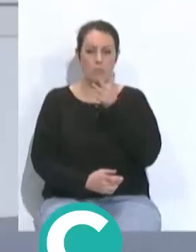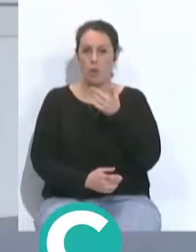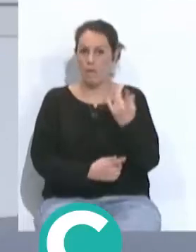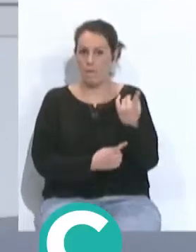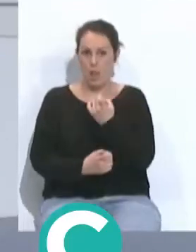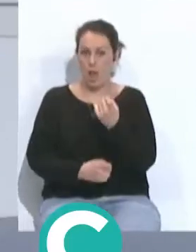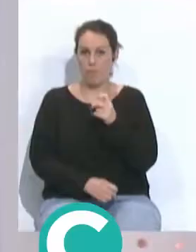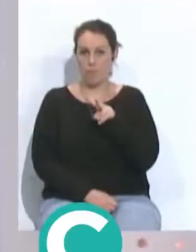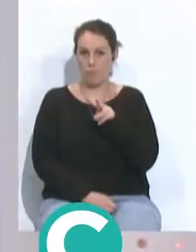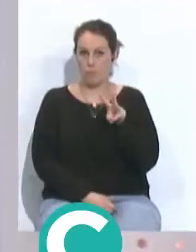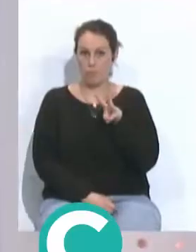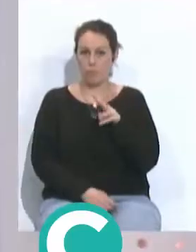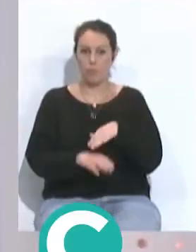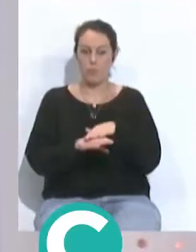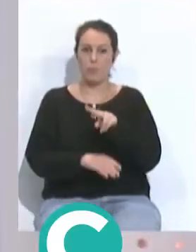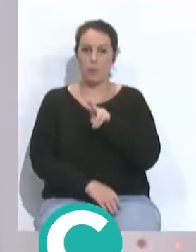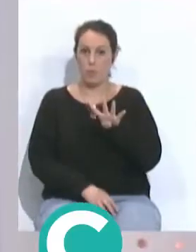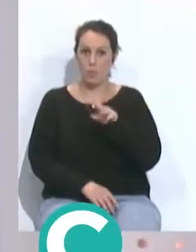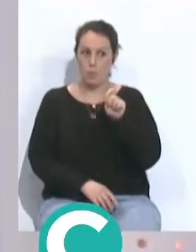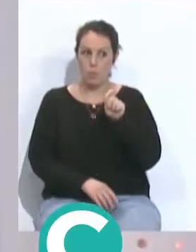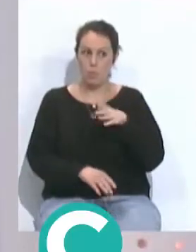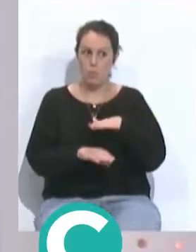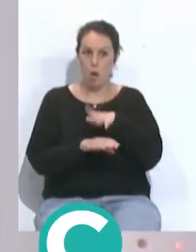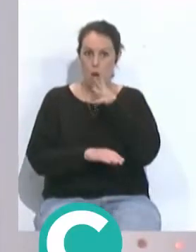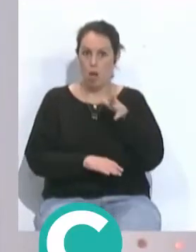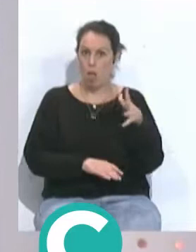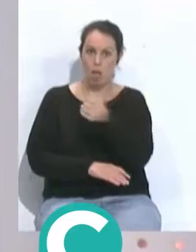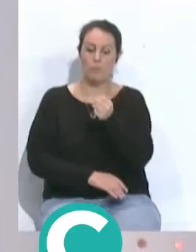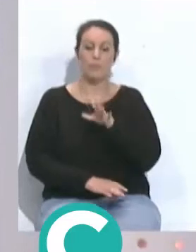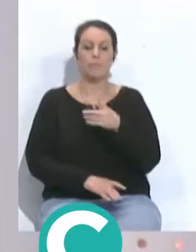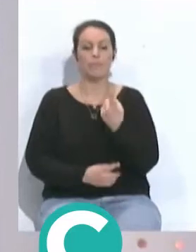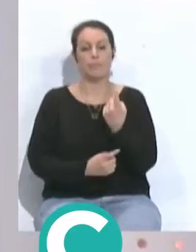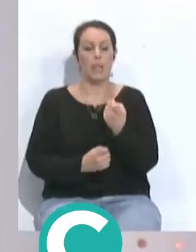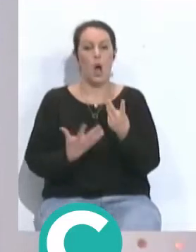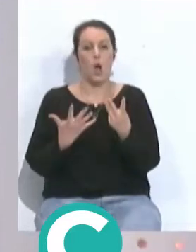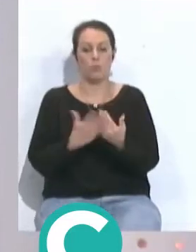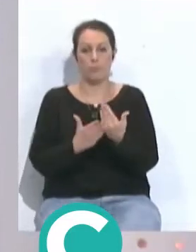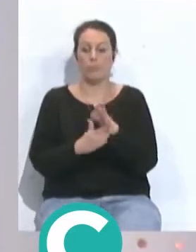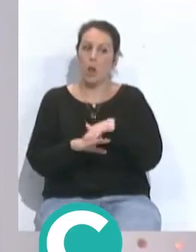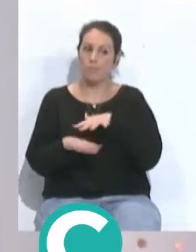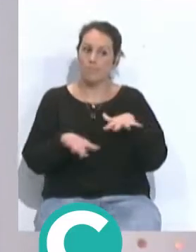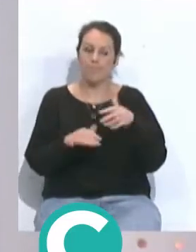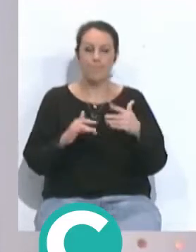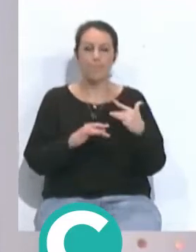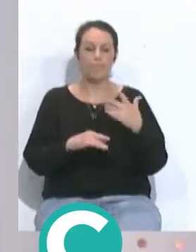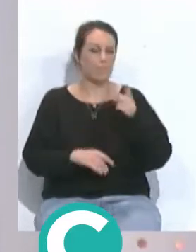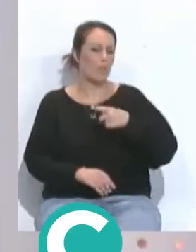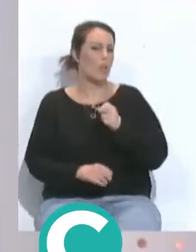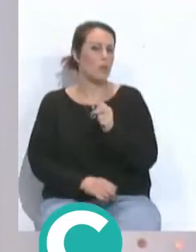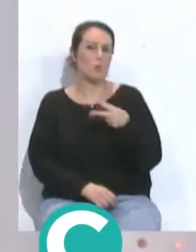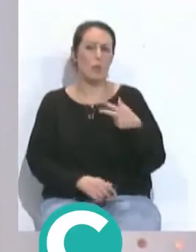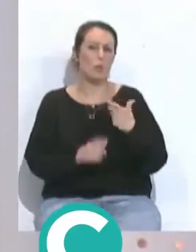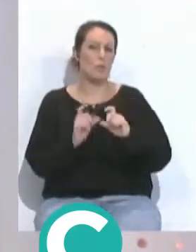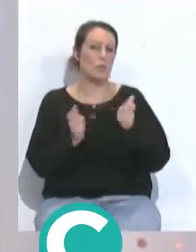puntos en disputa. Sí, quedan ocho jornadas pero es cierto que la dinámica de juego y sobre todo también del resultado que está